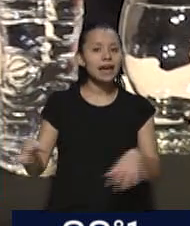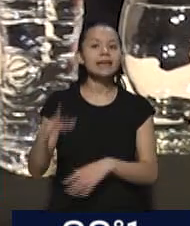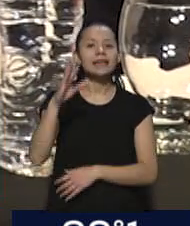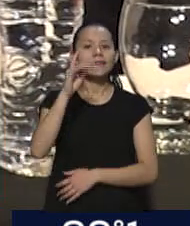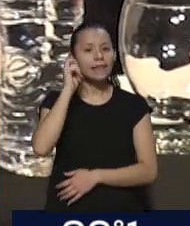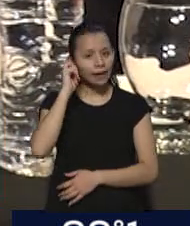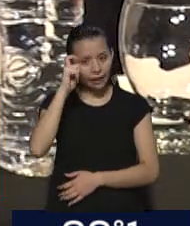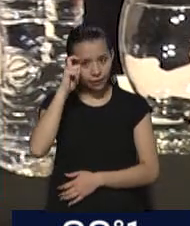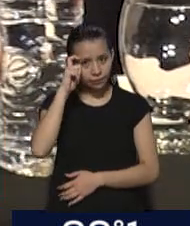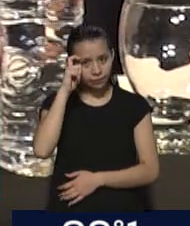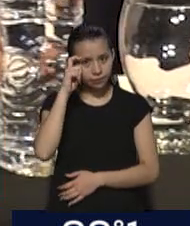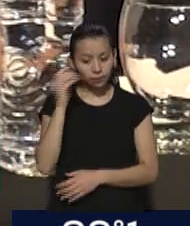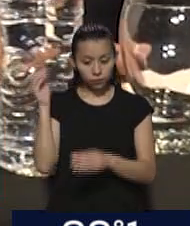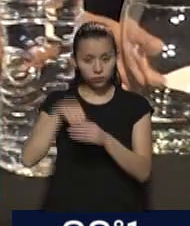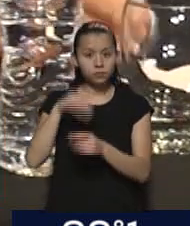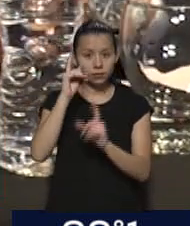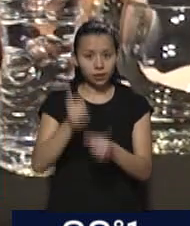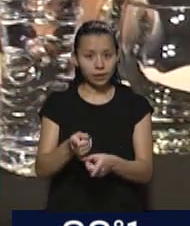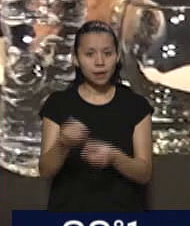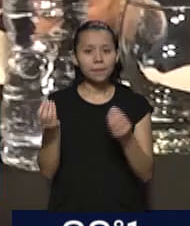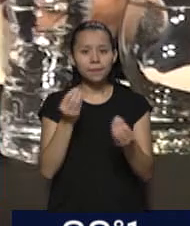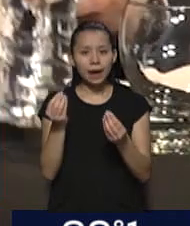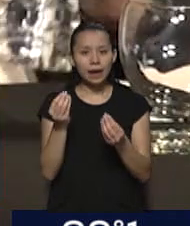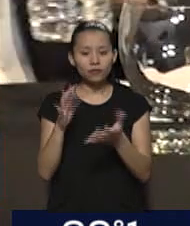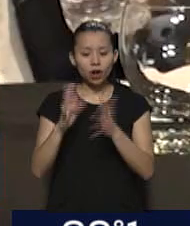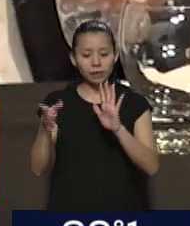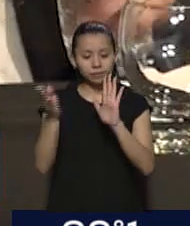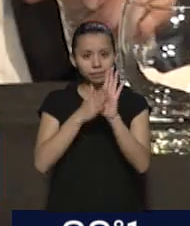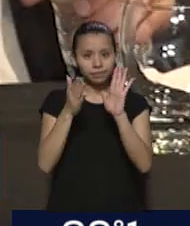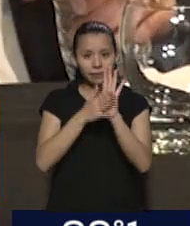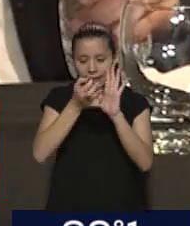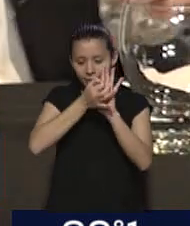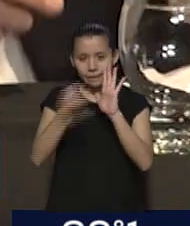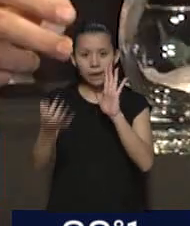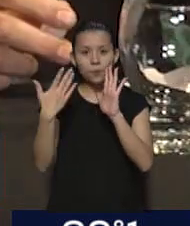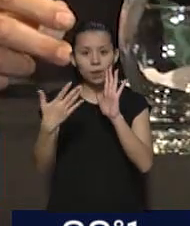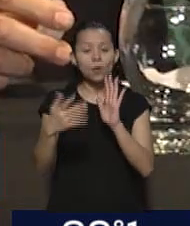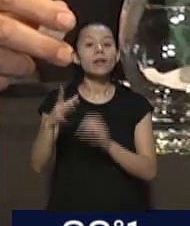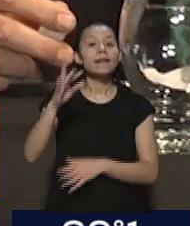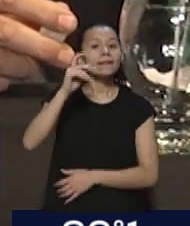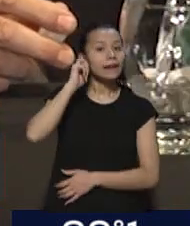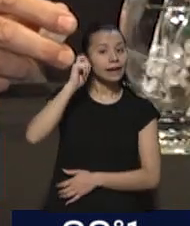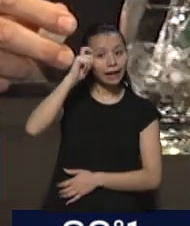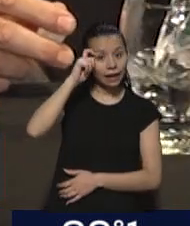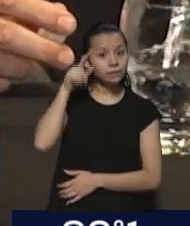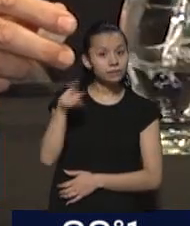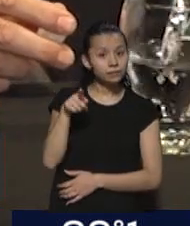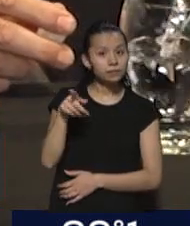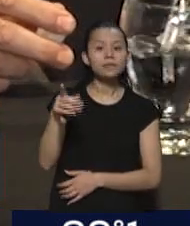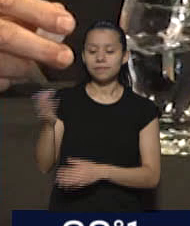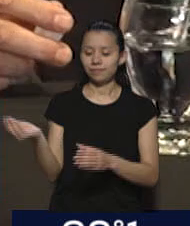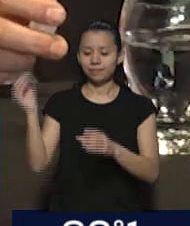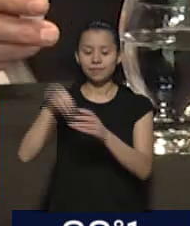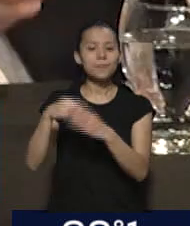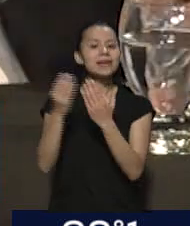Escuelas. Para cumplir con la cláusula constitucional, la Dirección General de Escuela estará dentro del Ministerio de Educación,